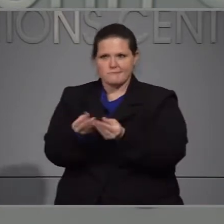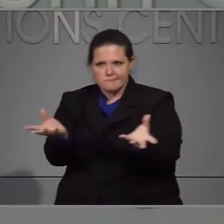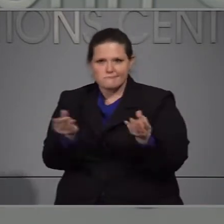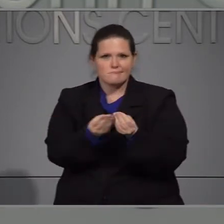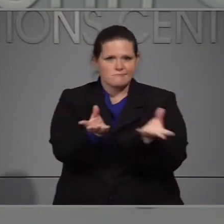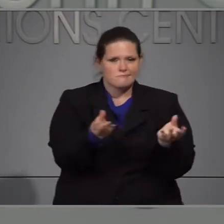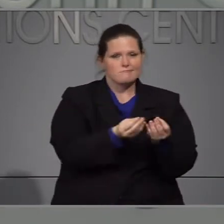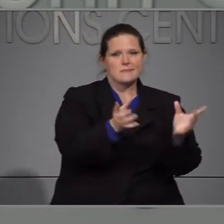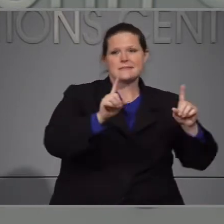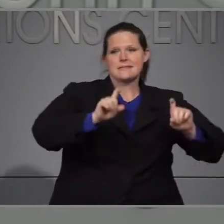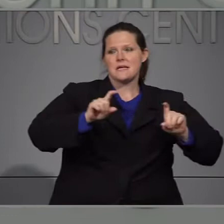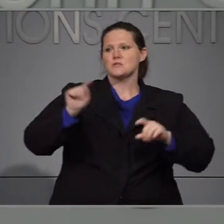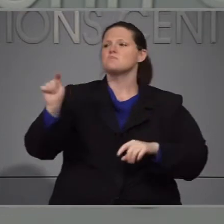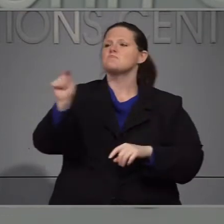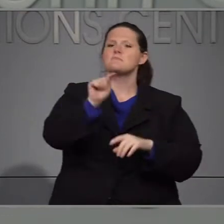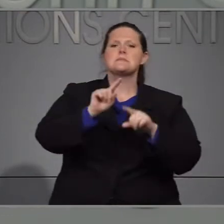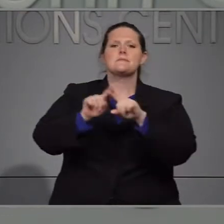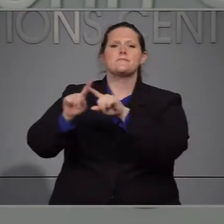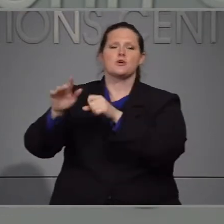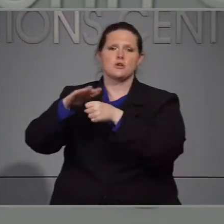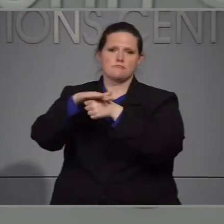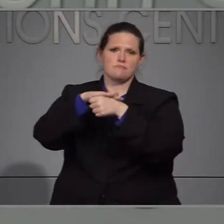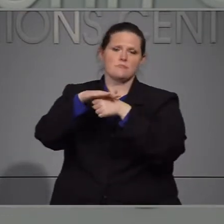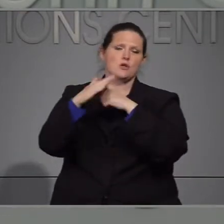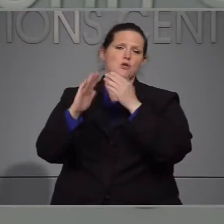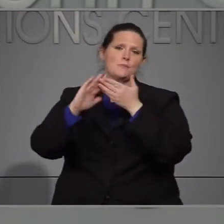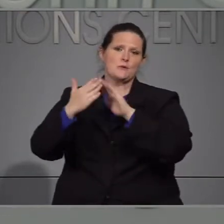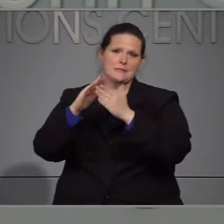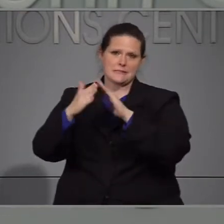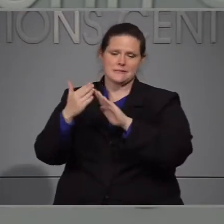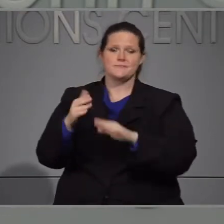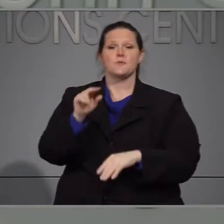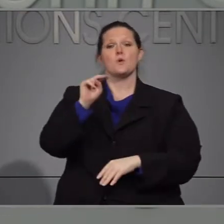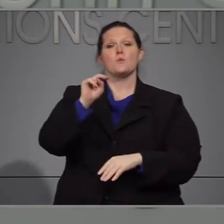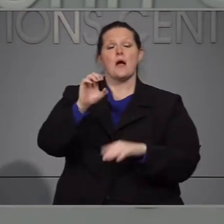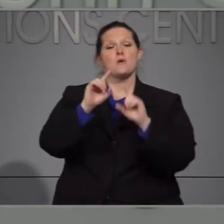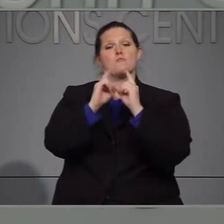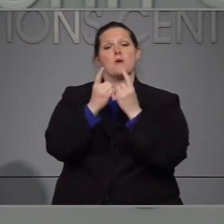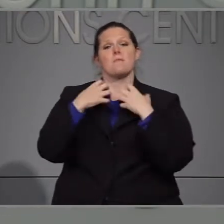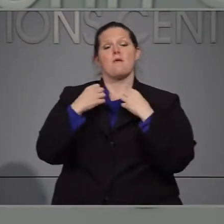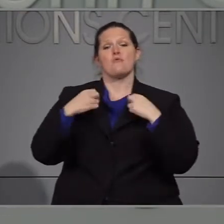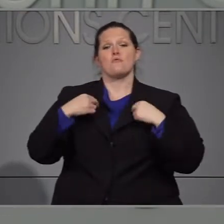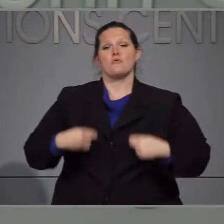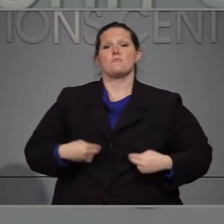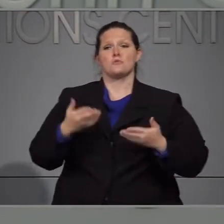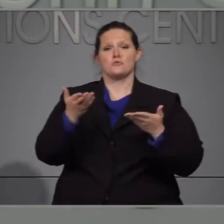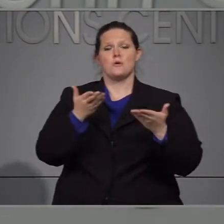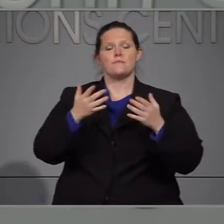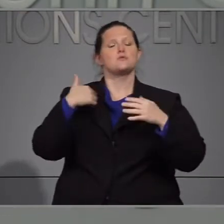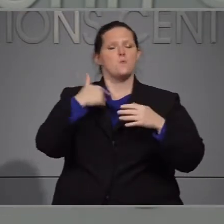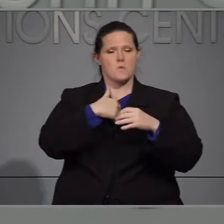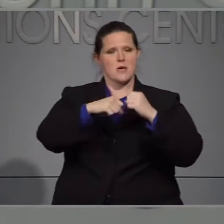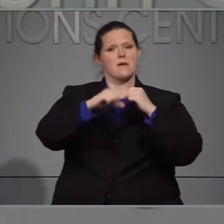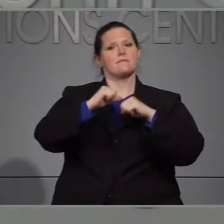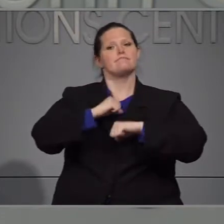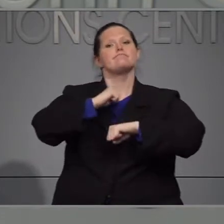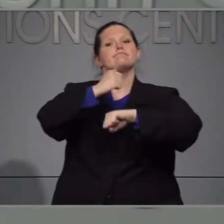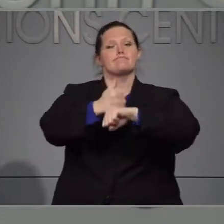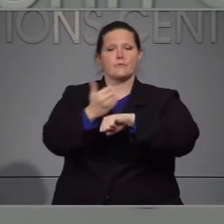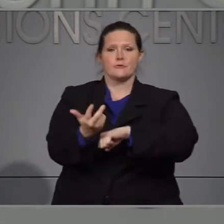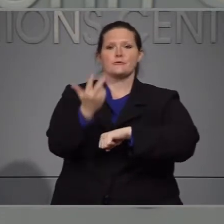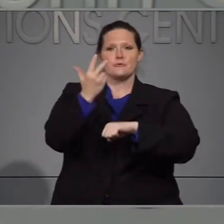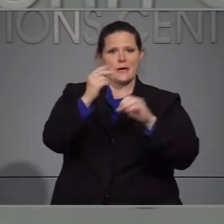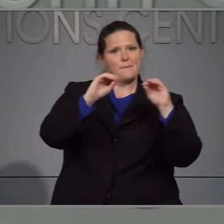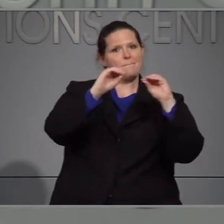comunidades que lo necesitan. El Departamento de Salud y Servicios Humanos está aumentando las pruebas gratis de COVID-19 a